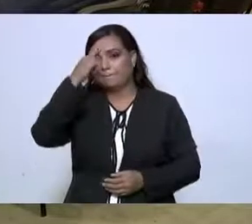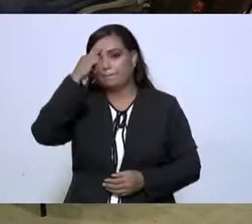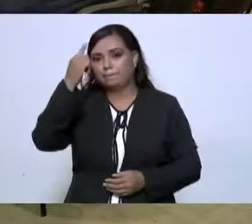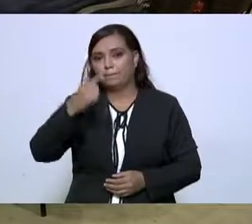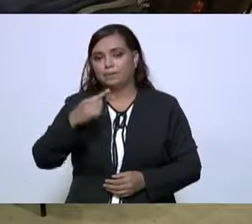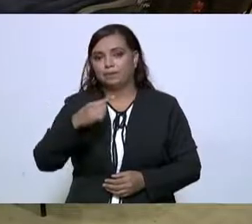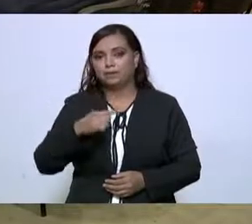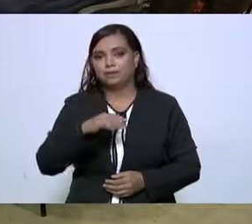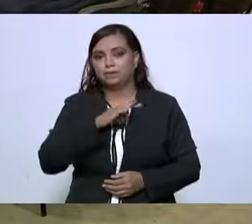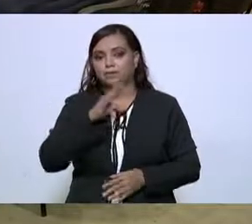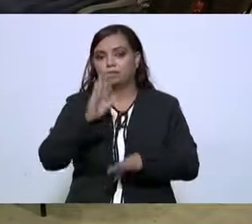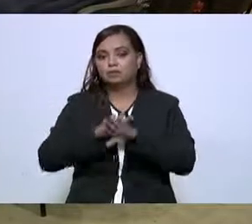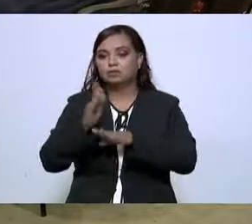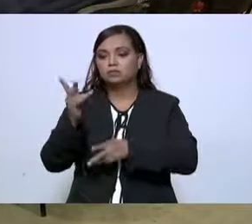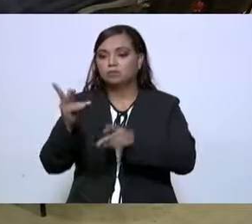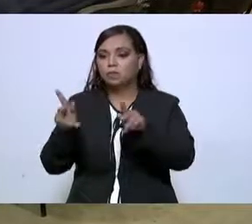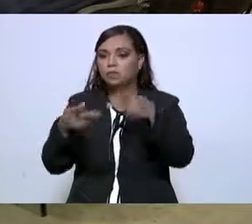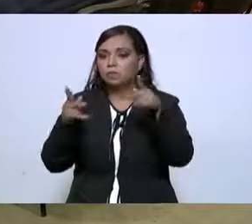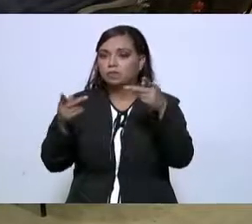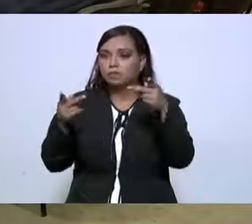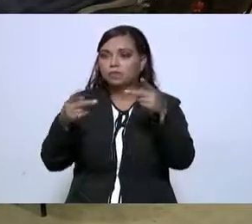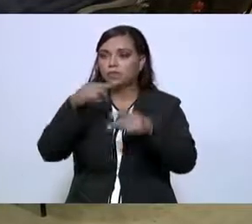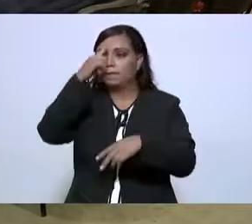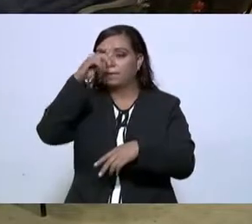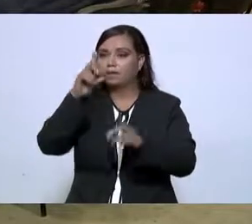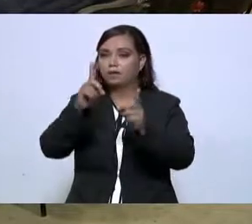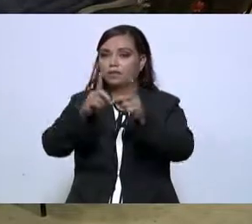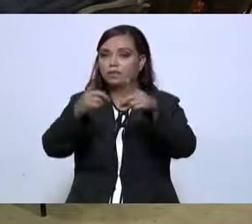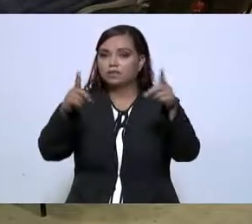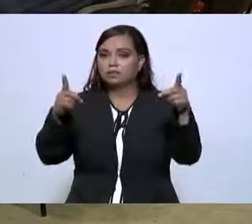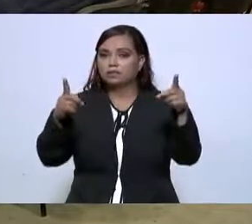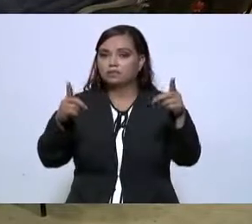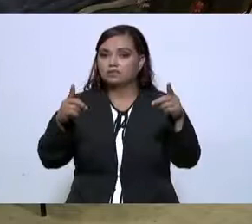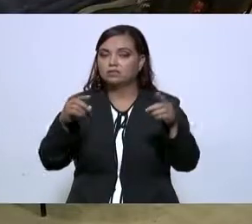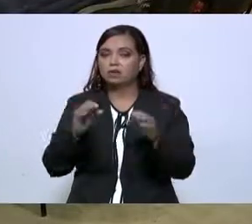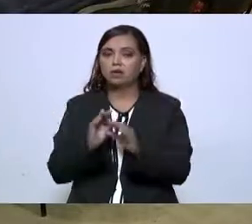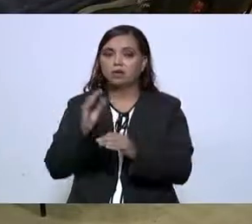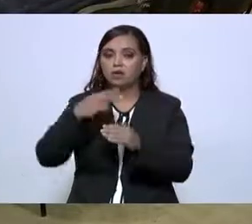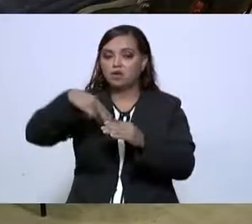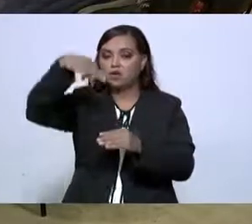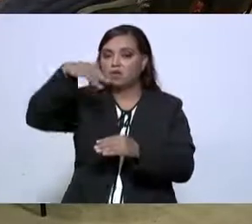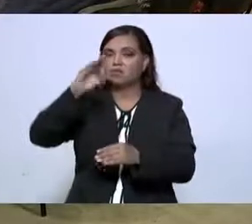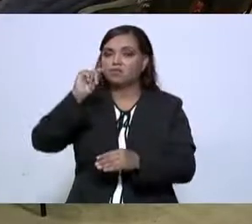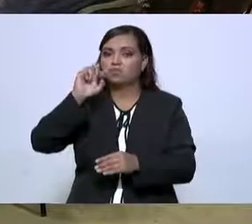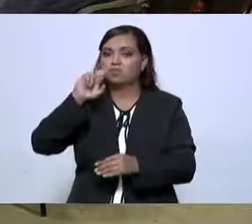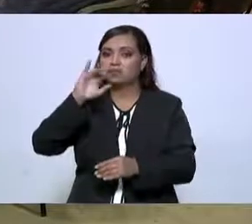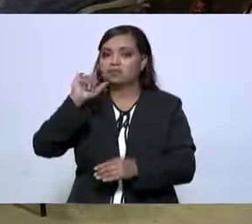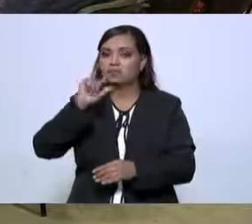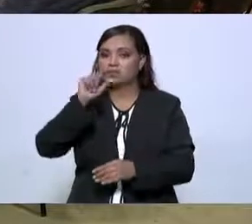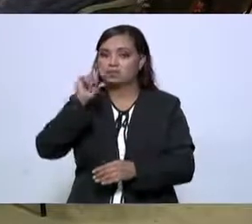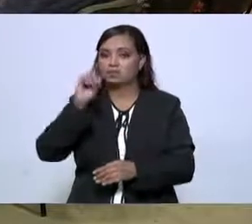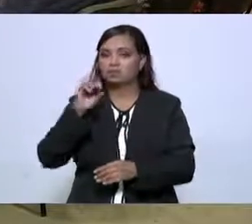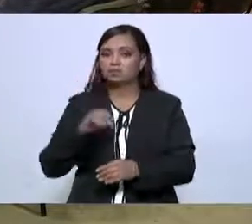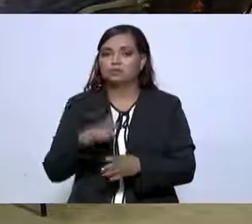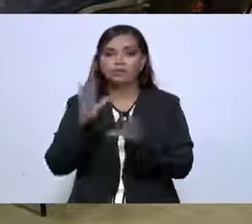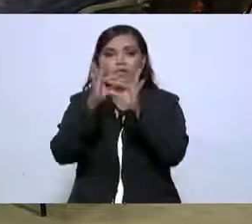el comercio, para el desarrollo fronterizo. Es importante